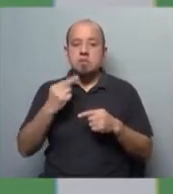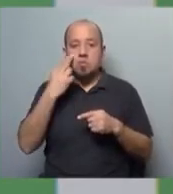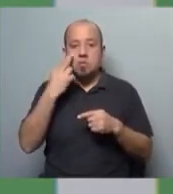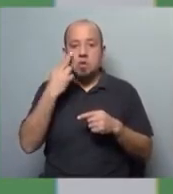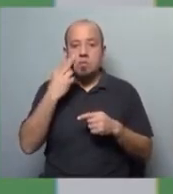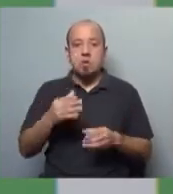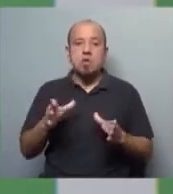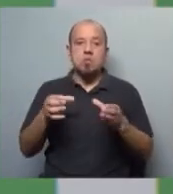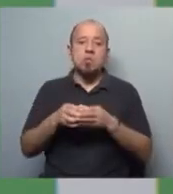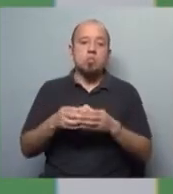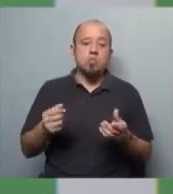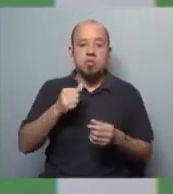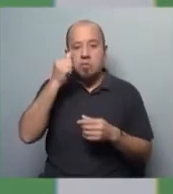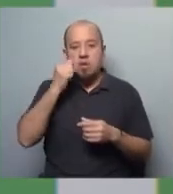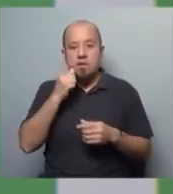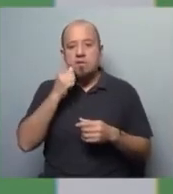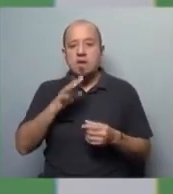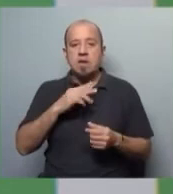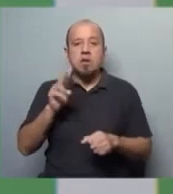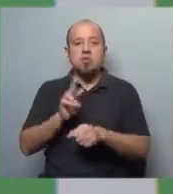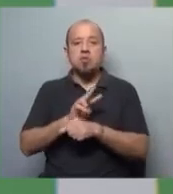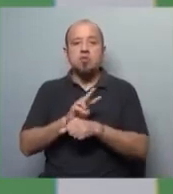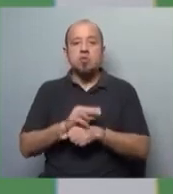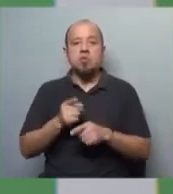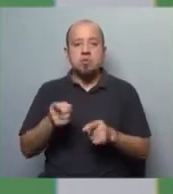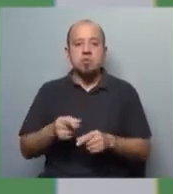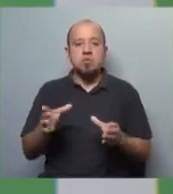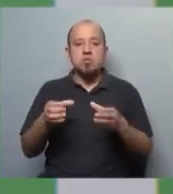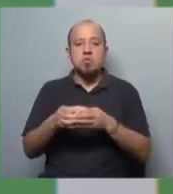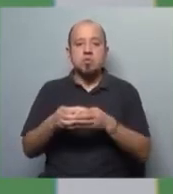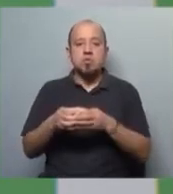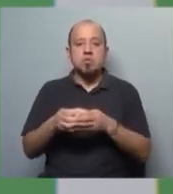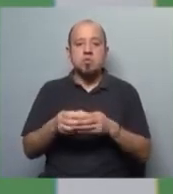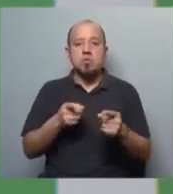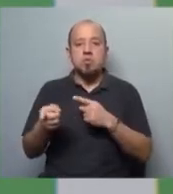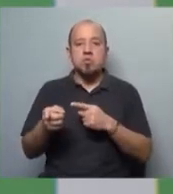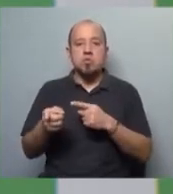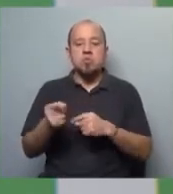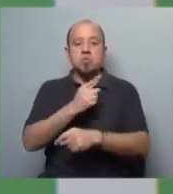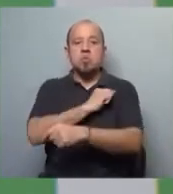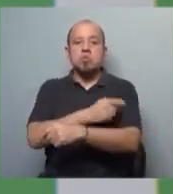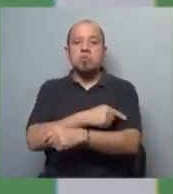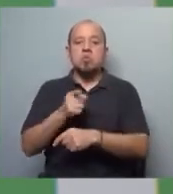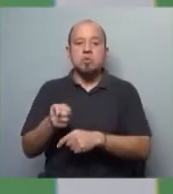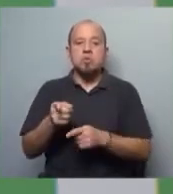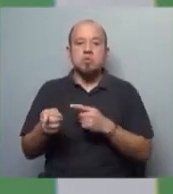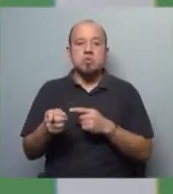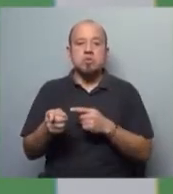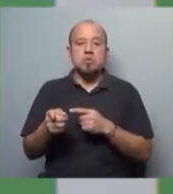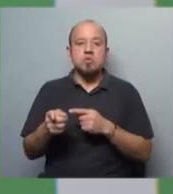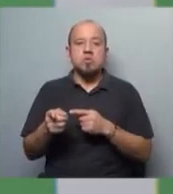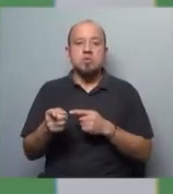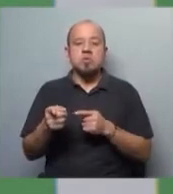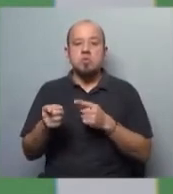de bandas criminales que tienen el control del territorio, ahora esas bandas criminales operan con la lógica del poder, de los poderes fácticos,